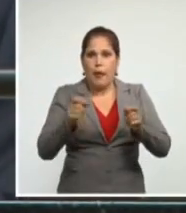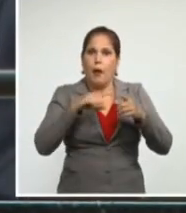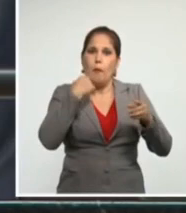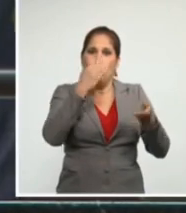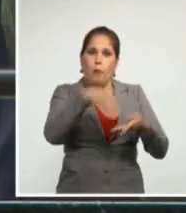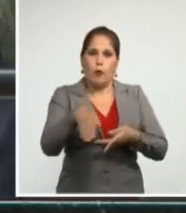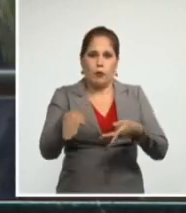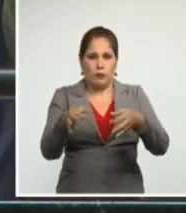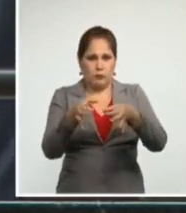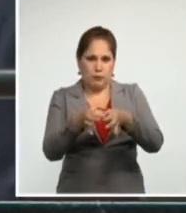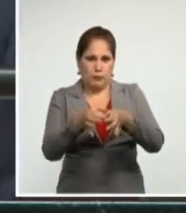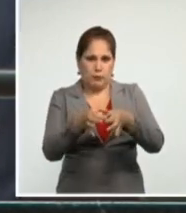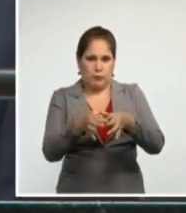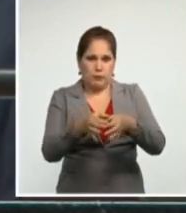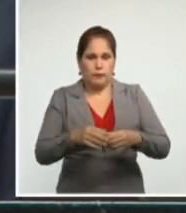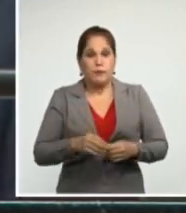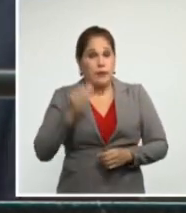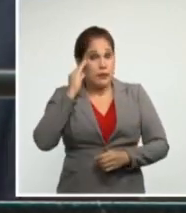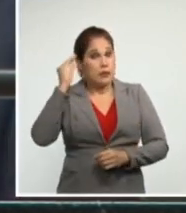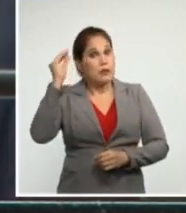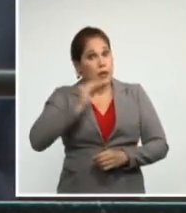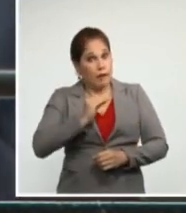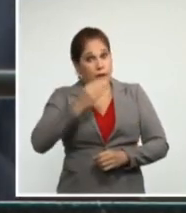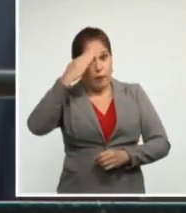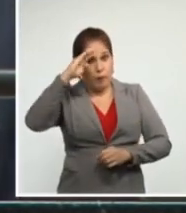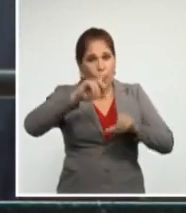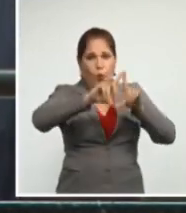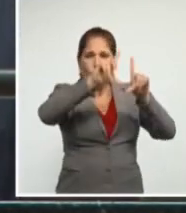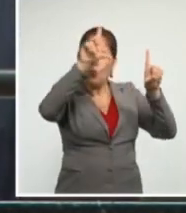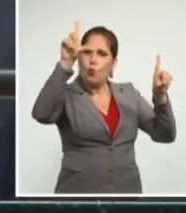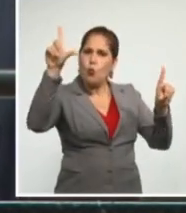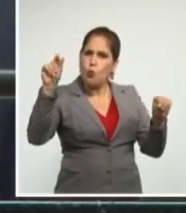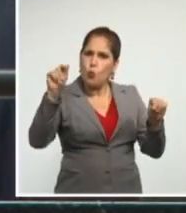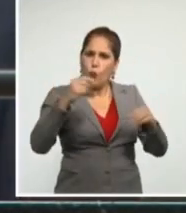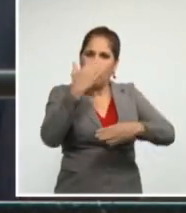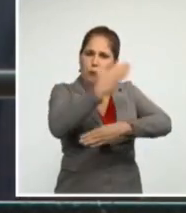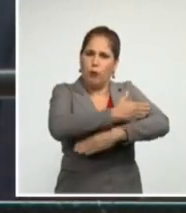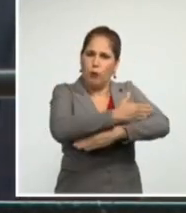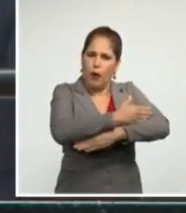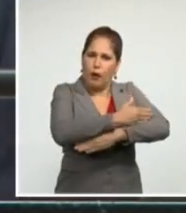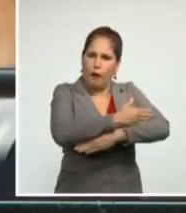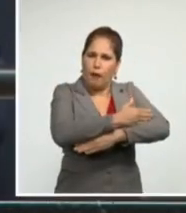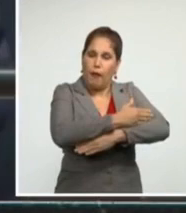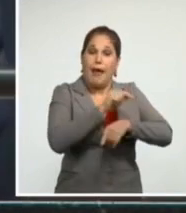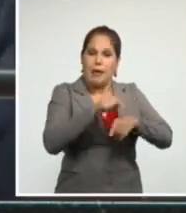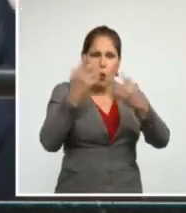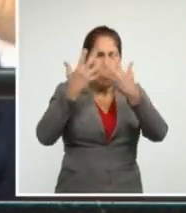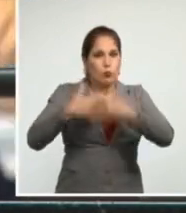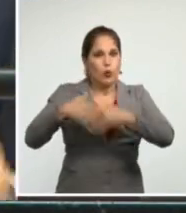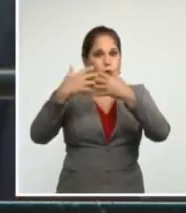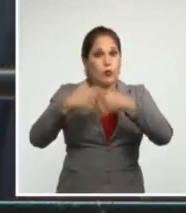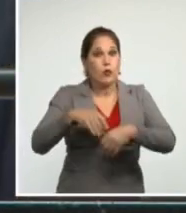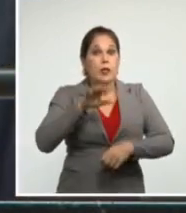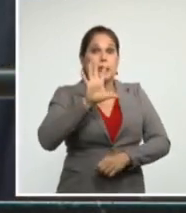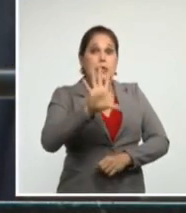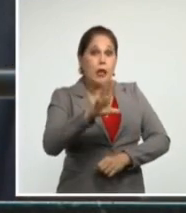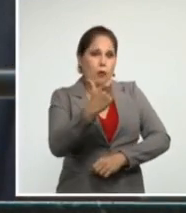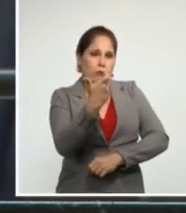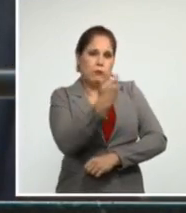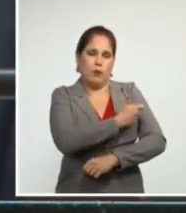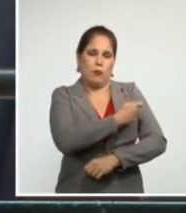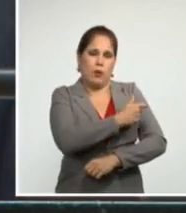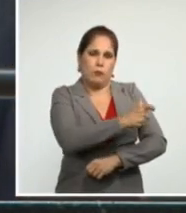notable que una pequeña isla bloqueada haya producido cinco candidatos